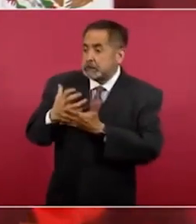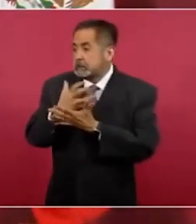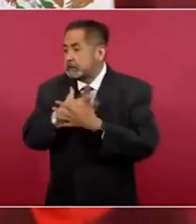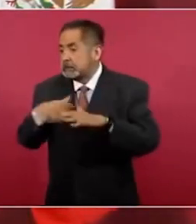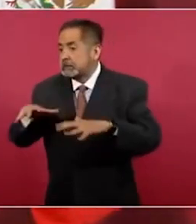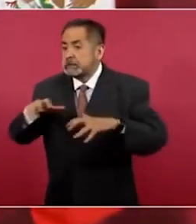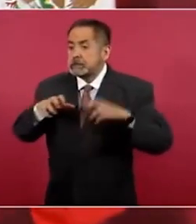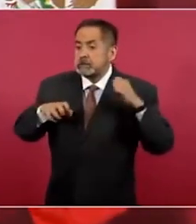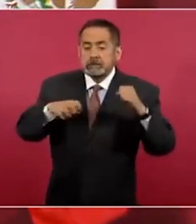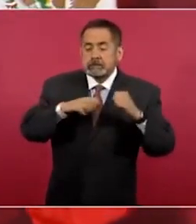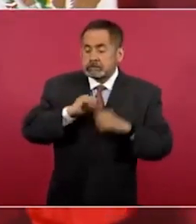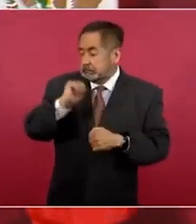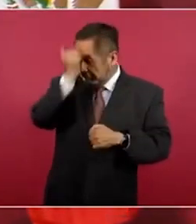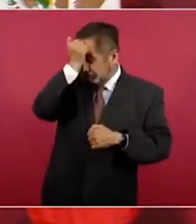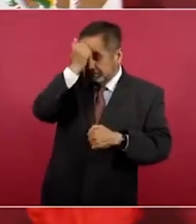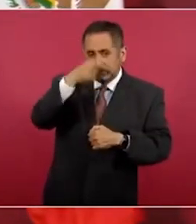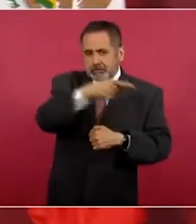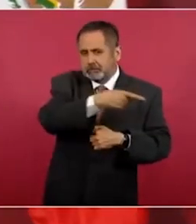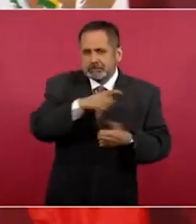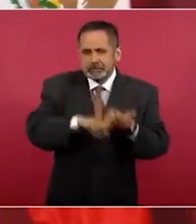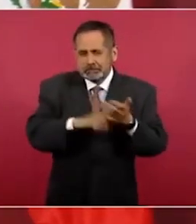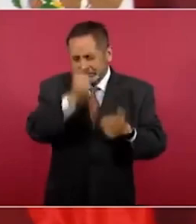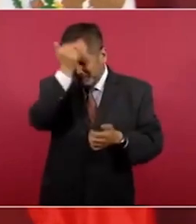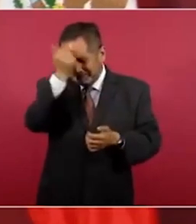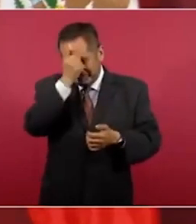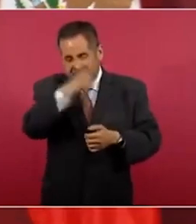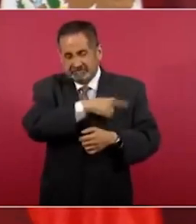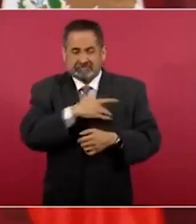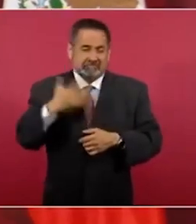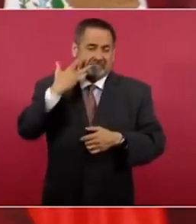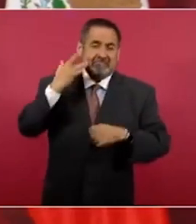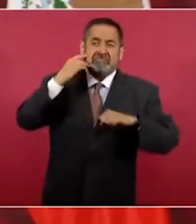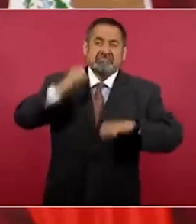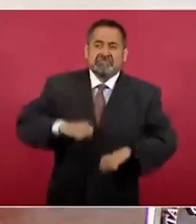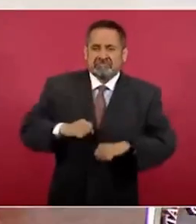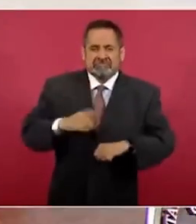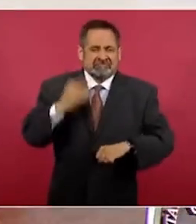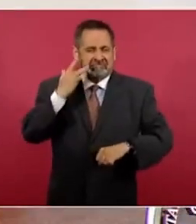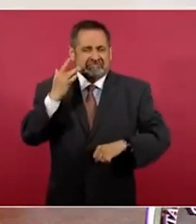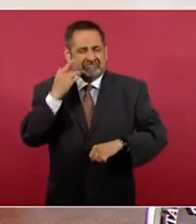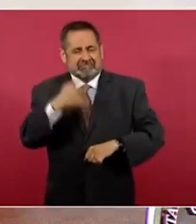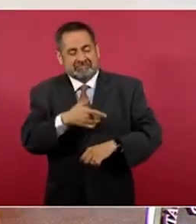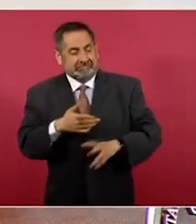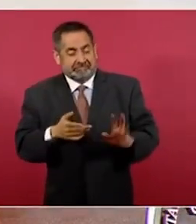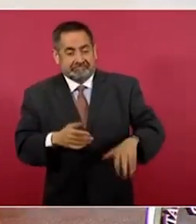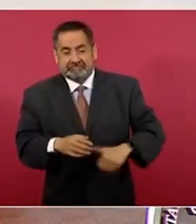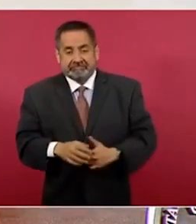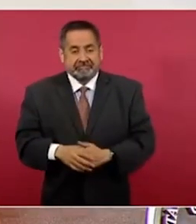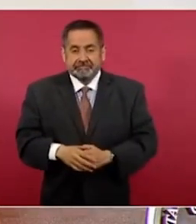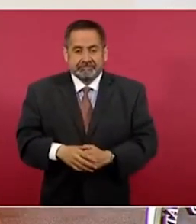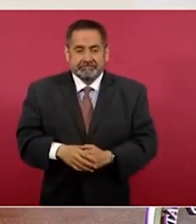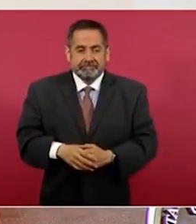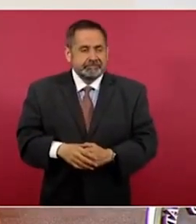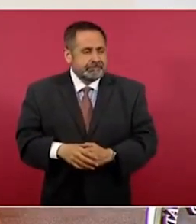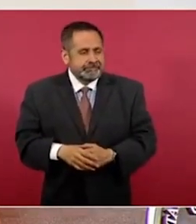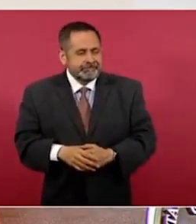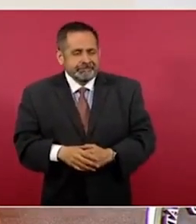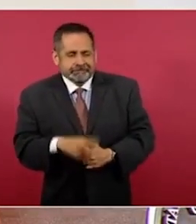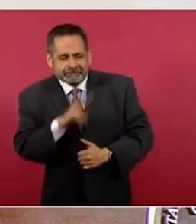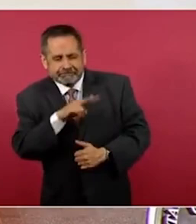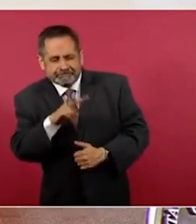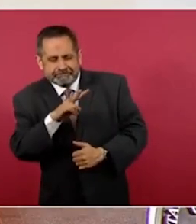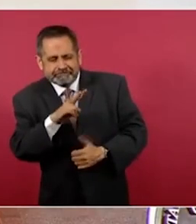vuelve torpes, prepotentes, predecibles.